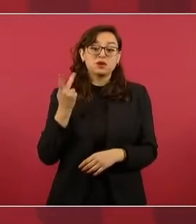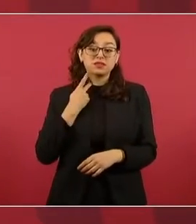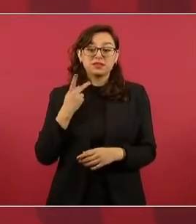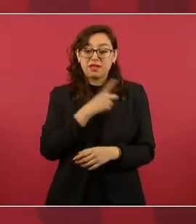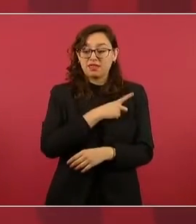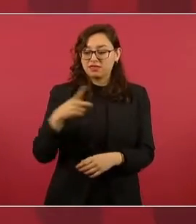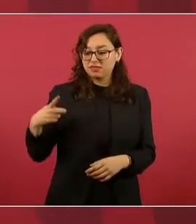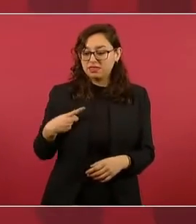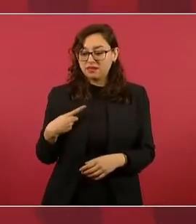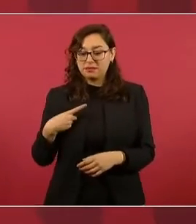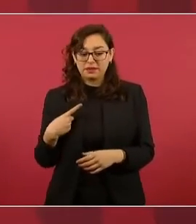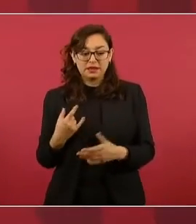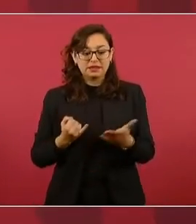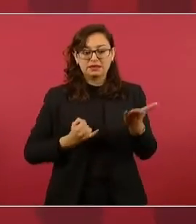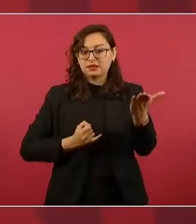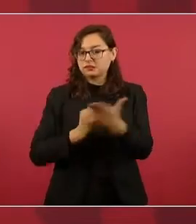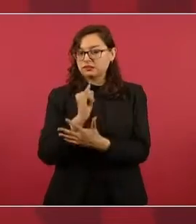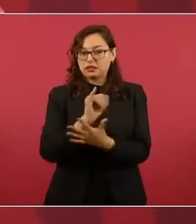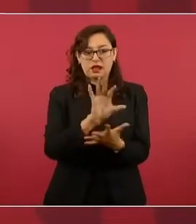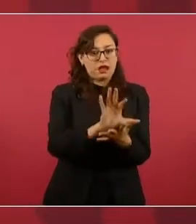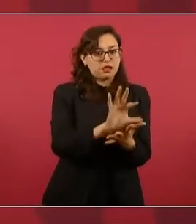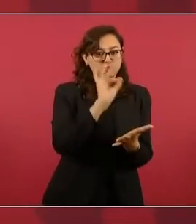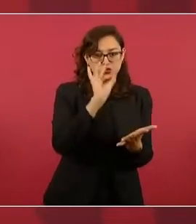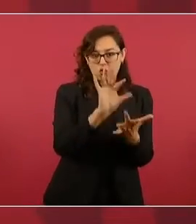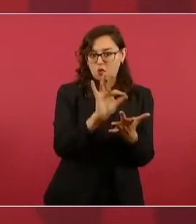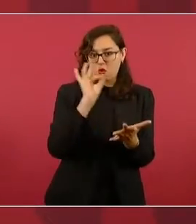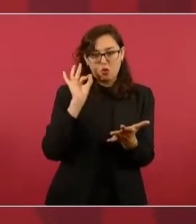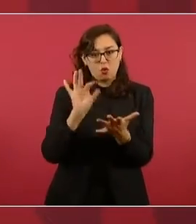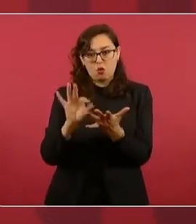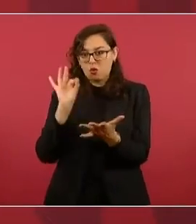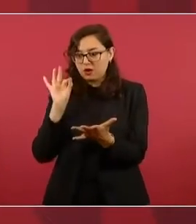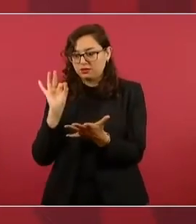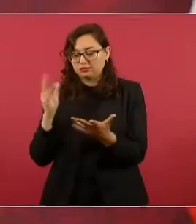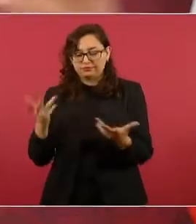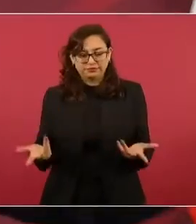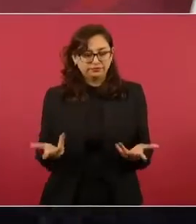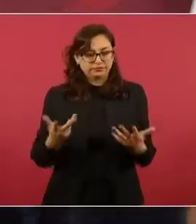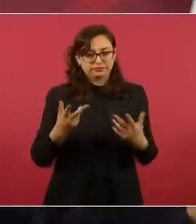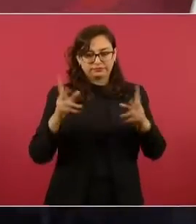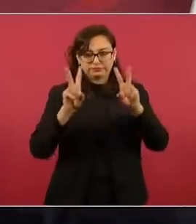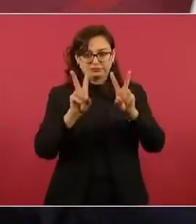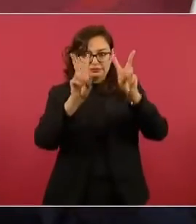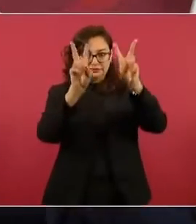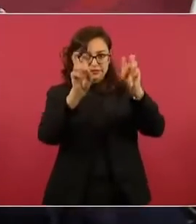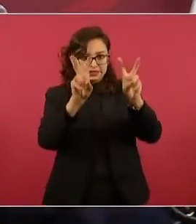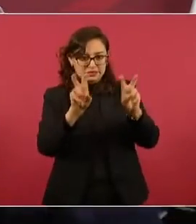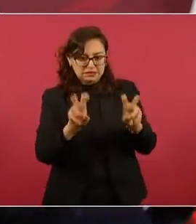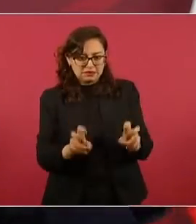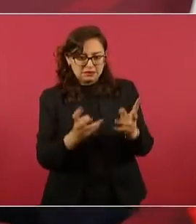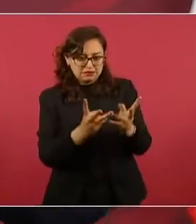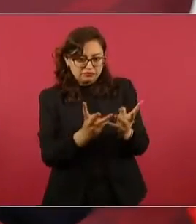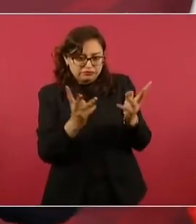cosas, es priorizar. Es decir, tengo